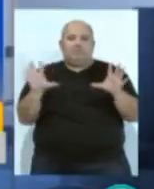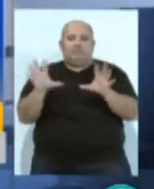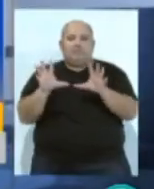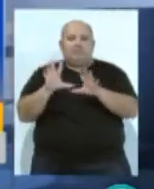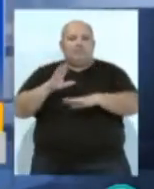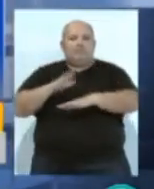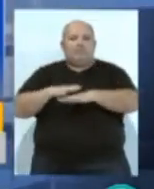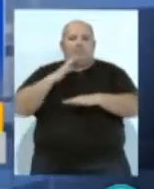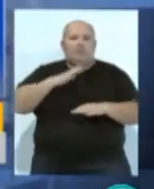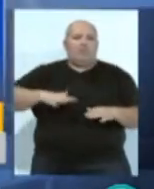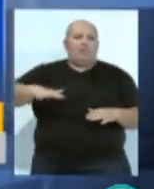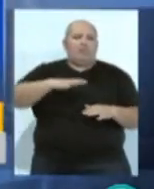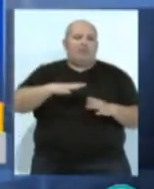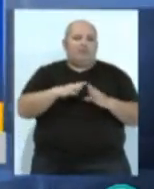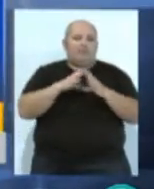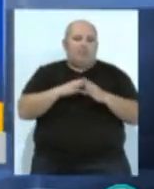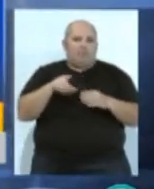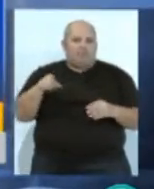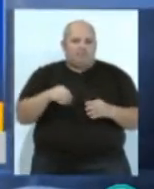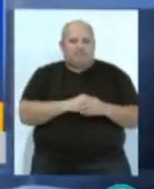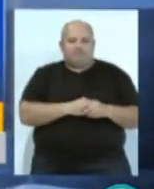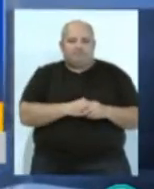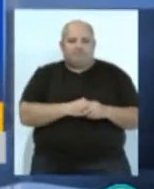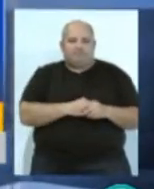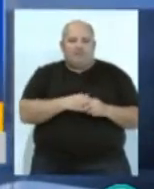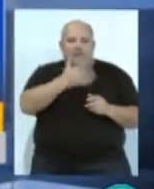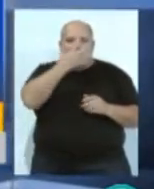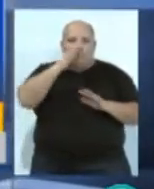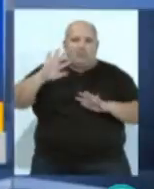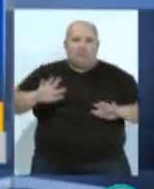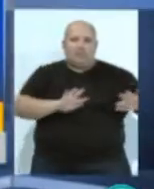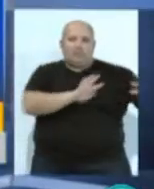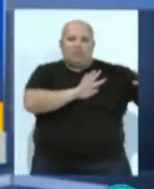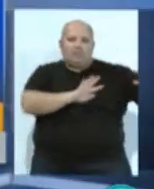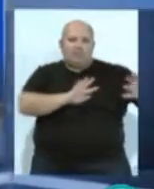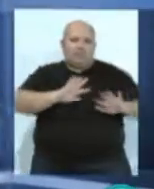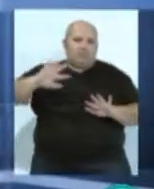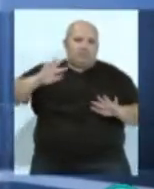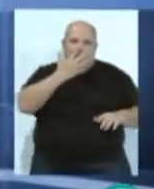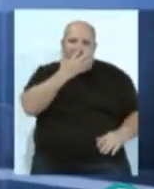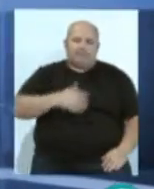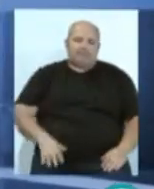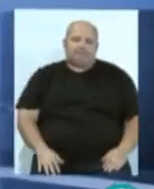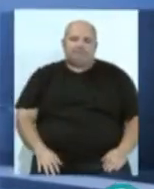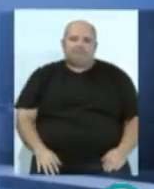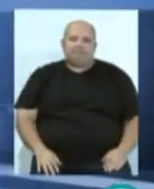10 grados de mínima que registrará el puerto de Santa María. Los vientos serán de poniente en el litoral.